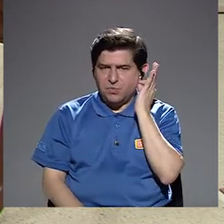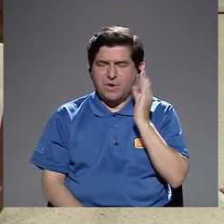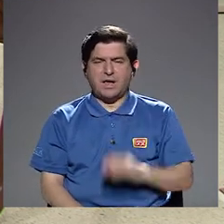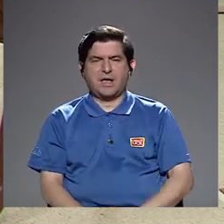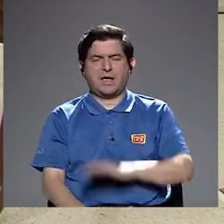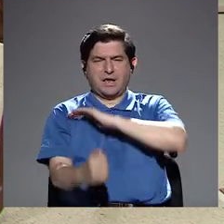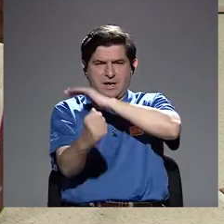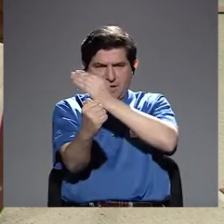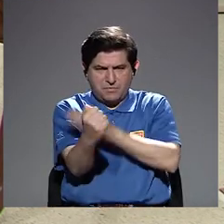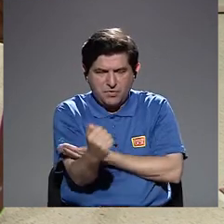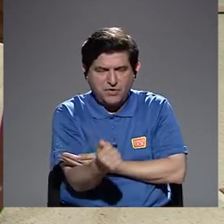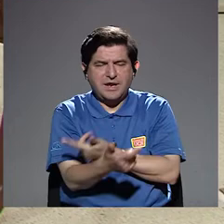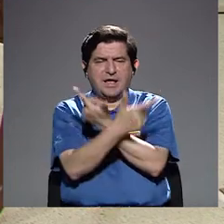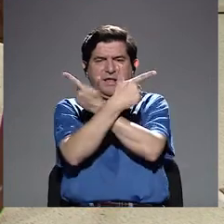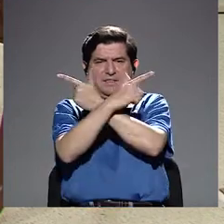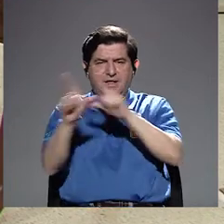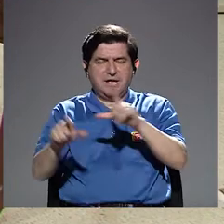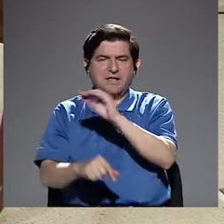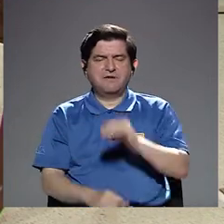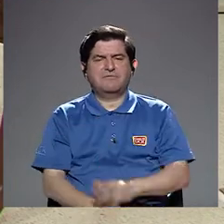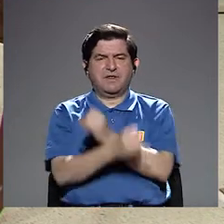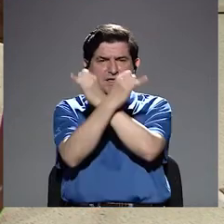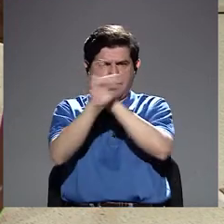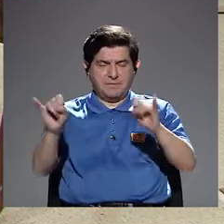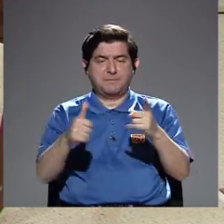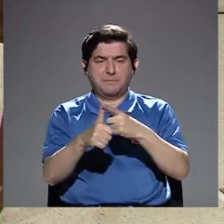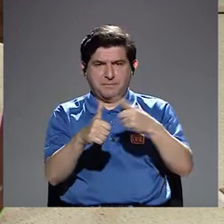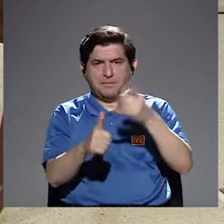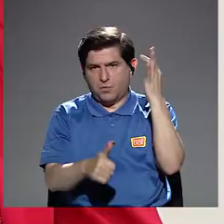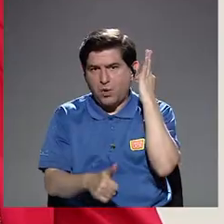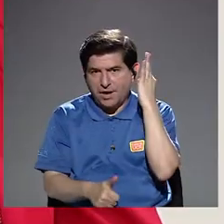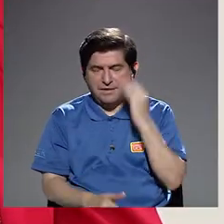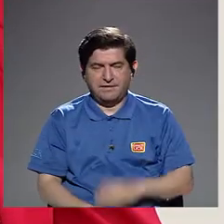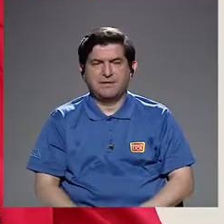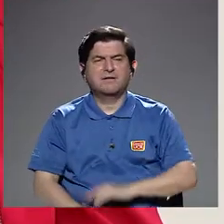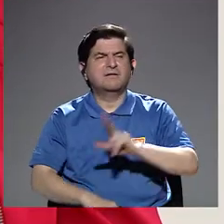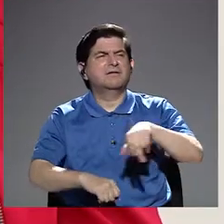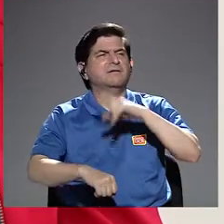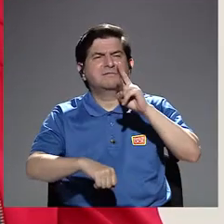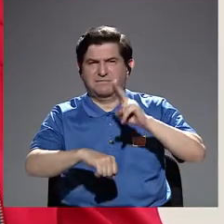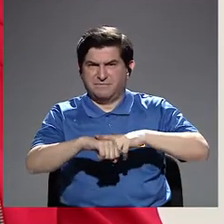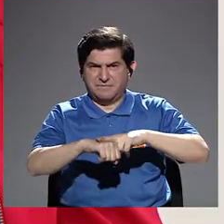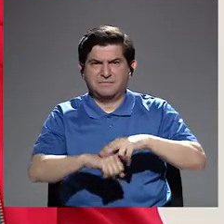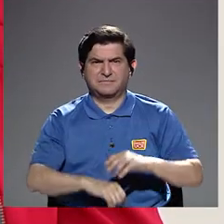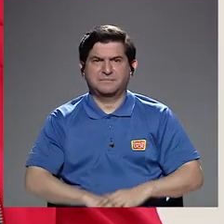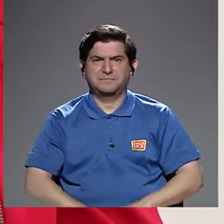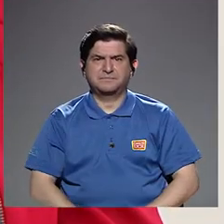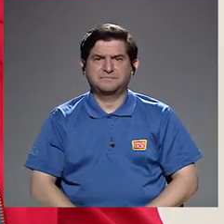empoderadas, libres y autónomas. Primero como mujeres, porque generalmente las